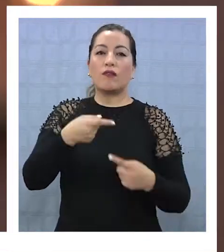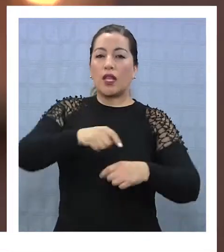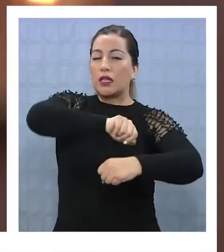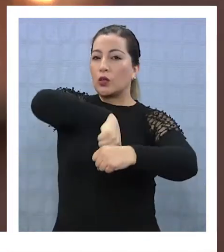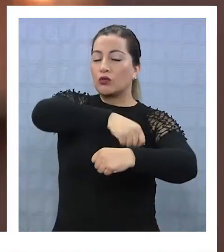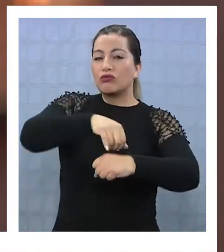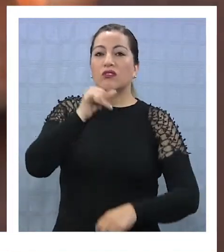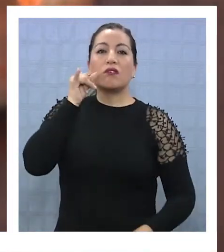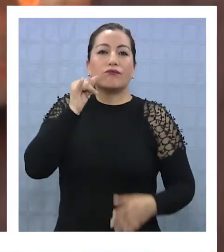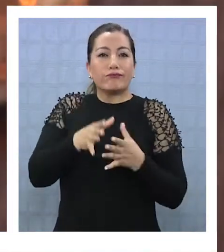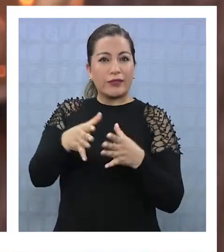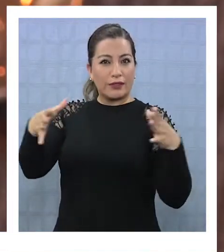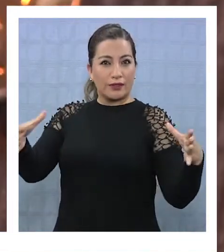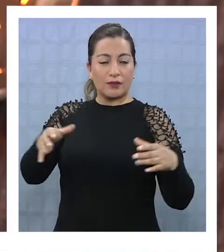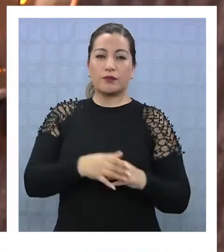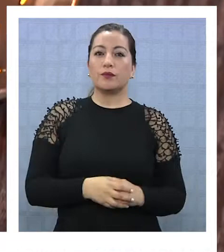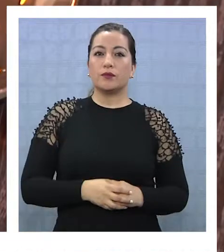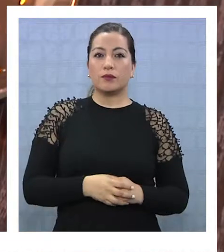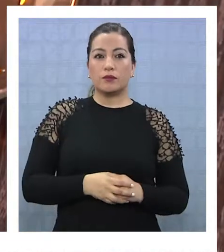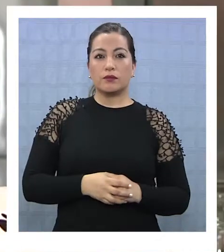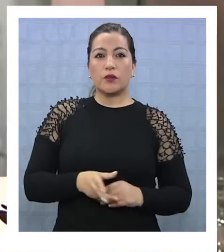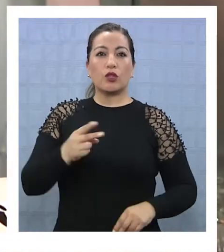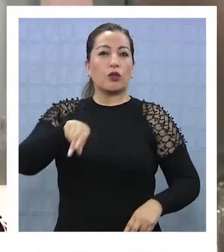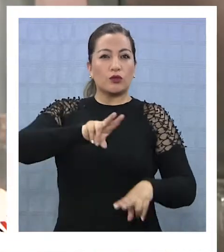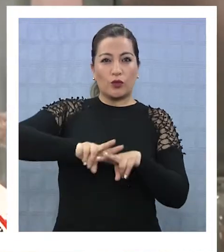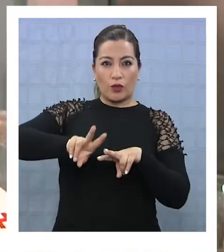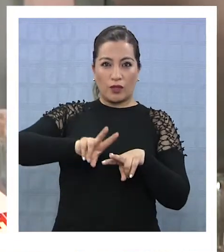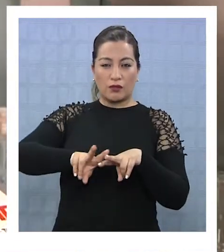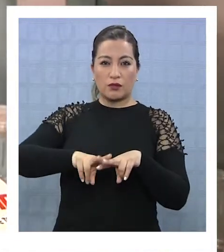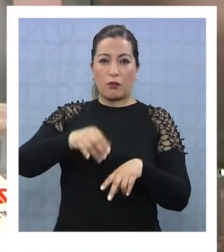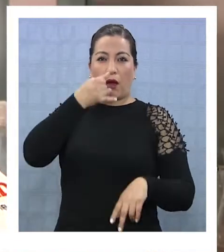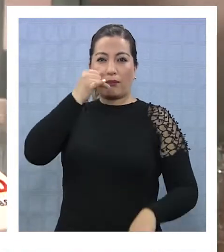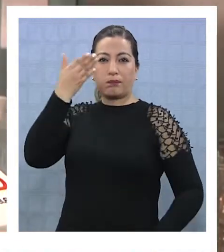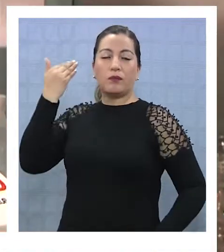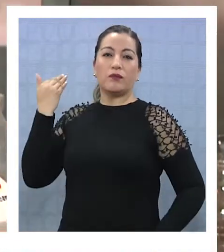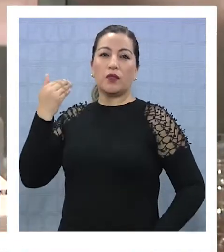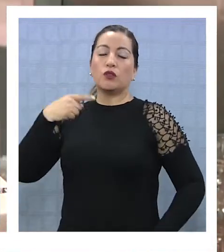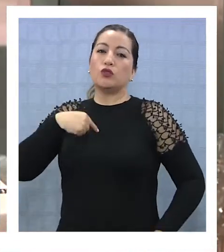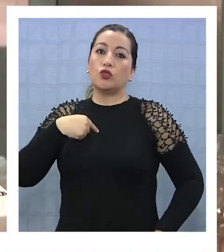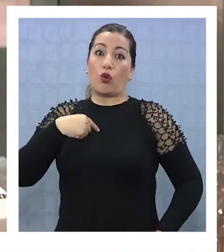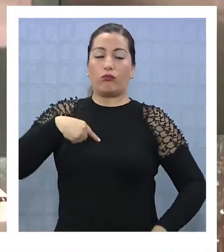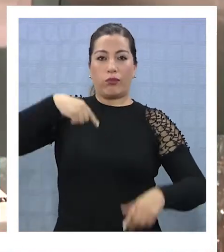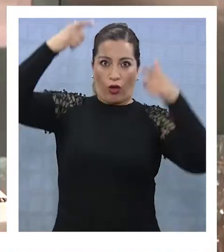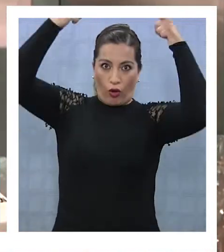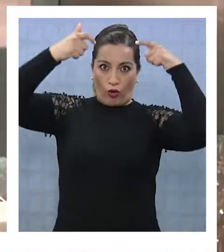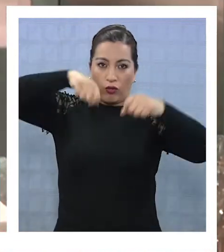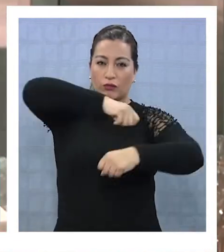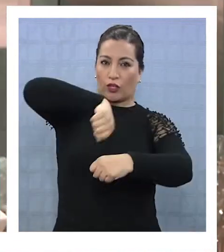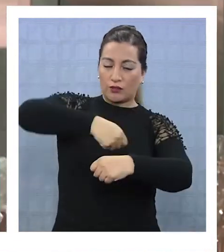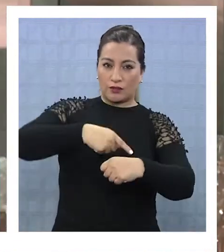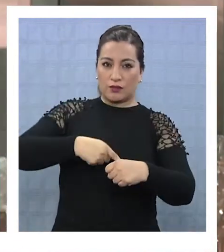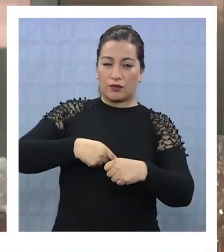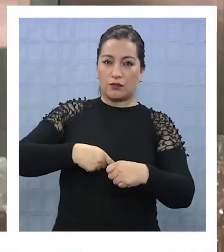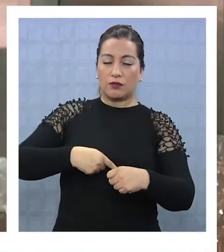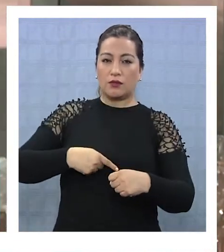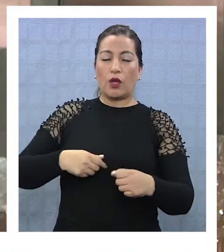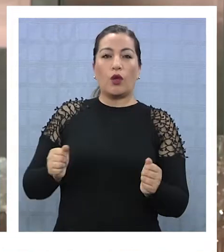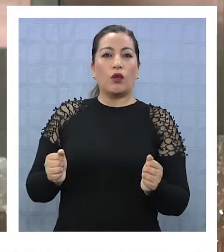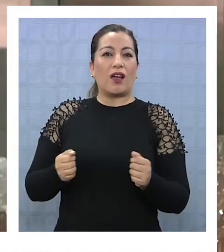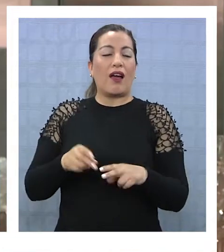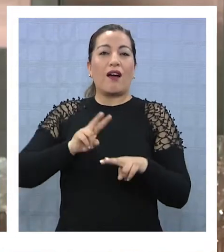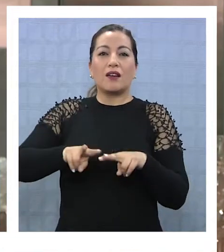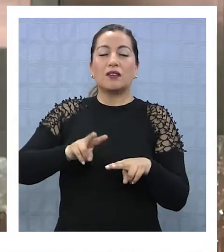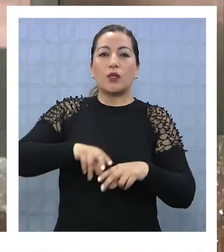vinos y una cocina iquiqueña amplia. Lo que estamos haciendo ya hace un tiempo, yo como cocinero, tema, la idea con